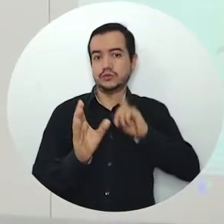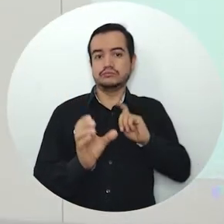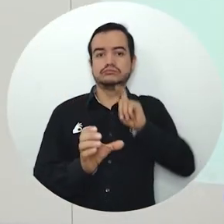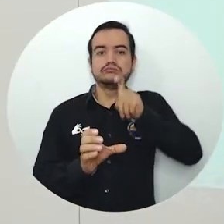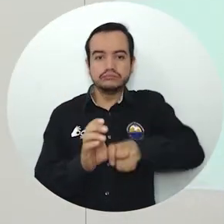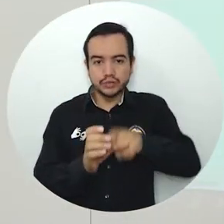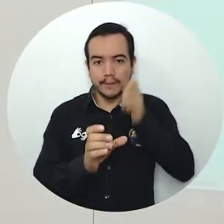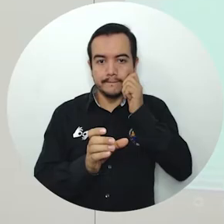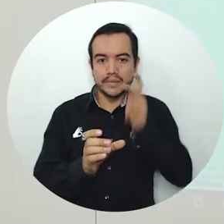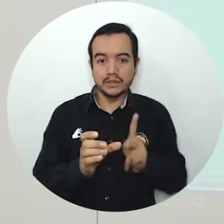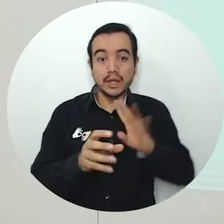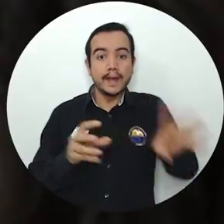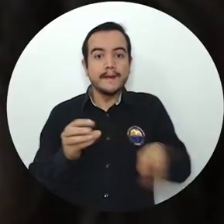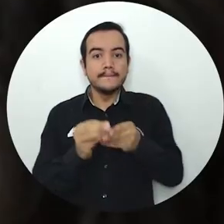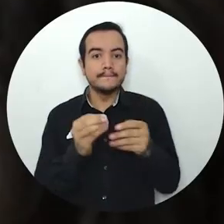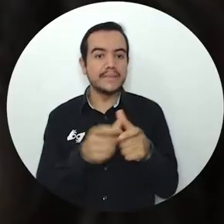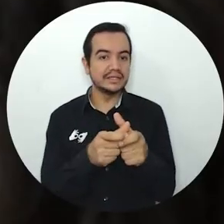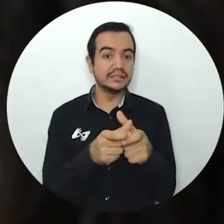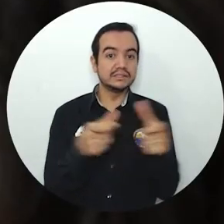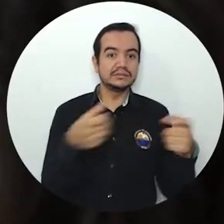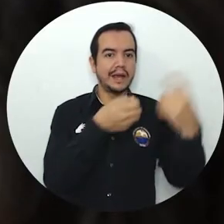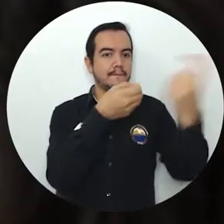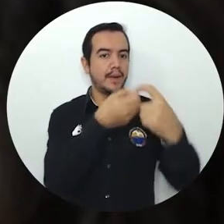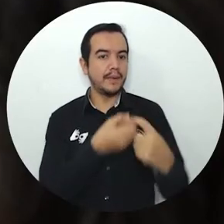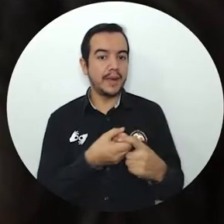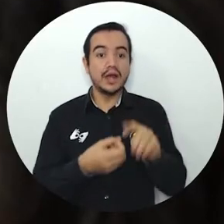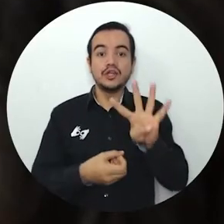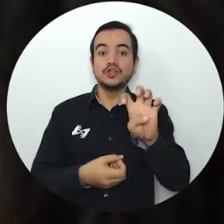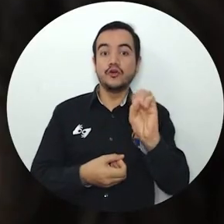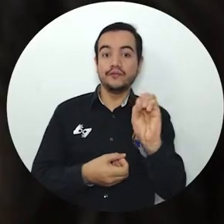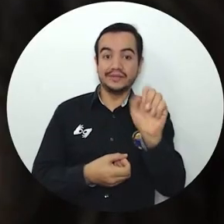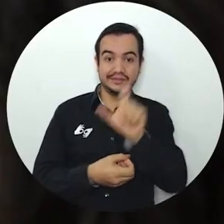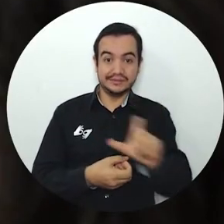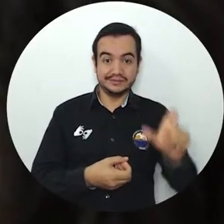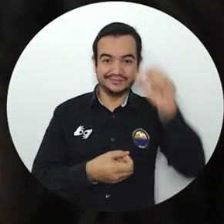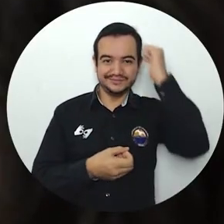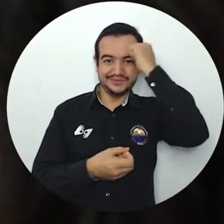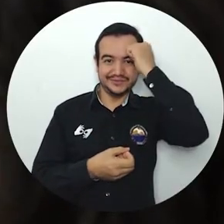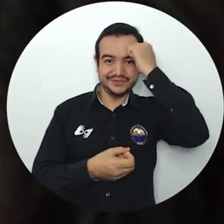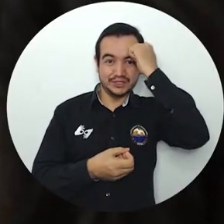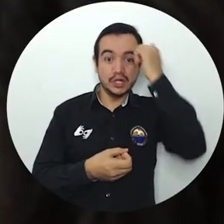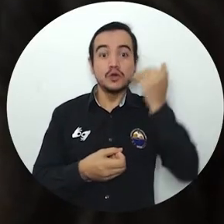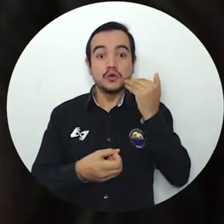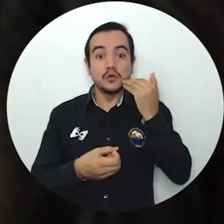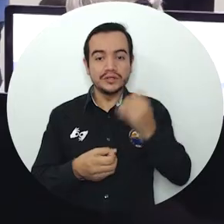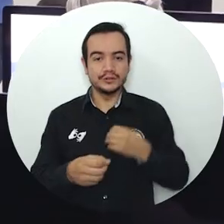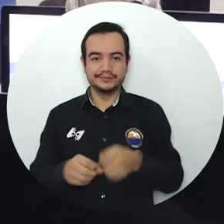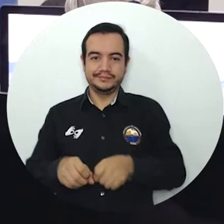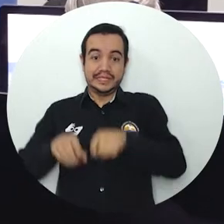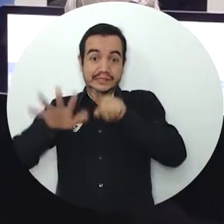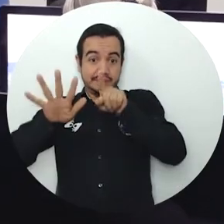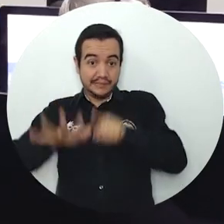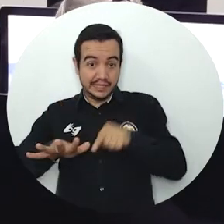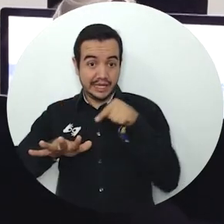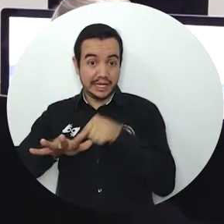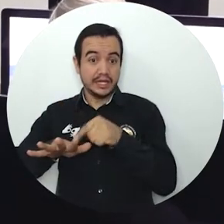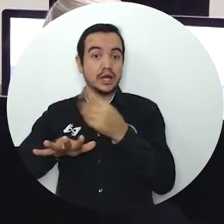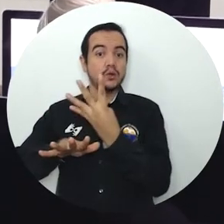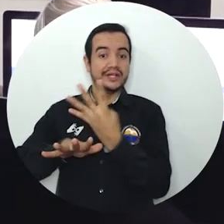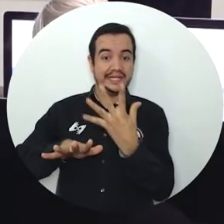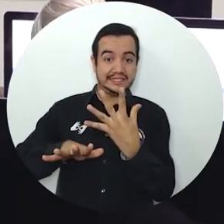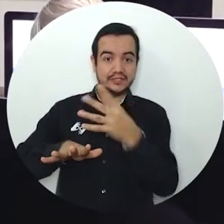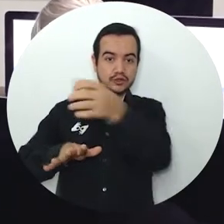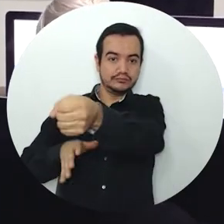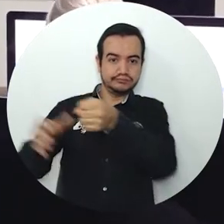presencialidad, es la vinculación de 90 profesores de planta, de los cuales 45 llegarían en el primer semestre y